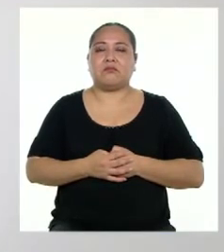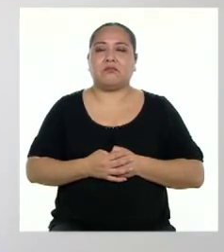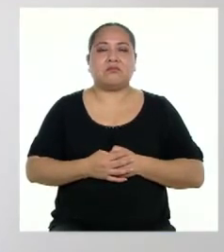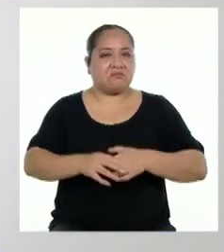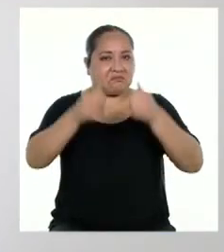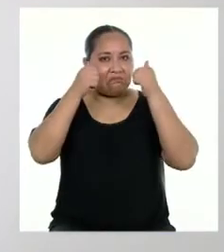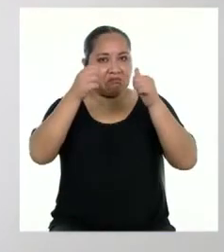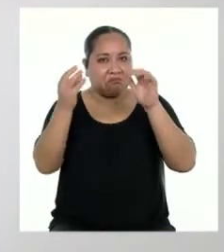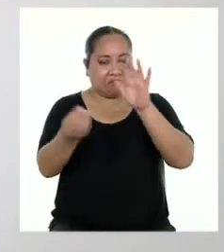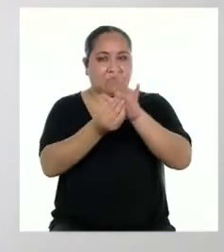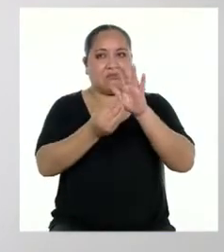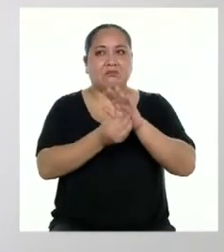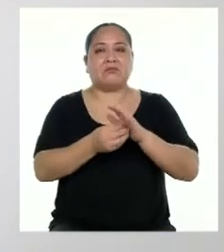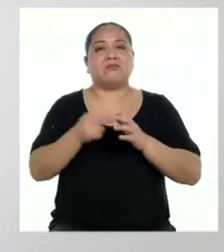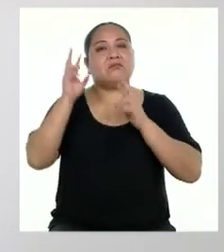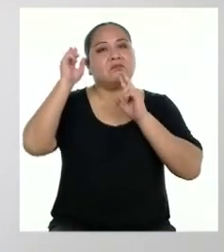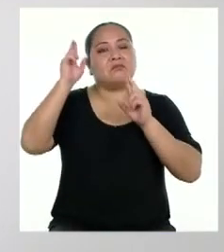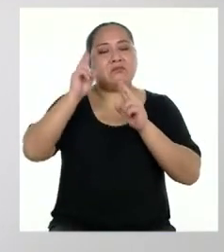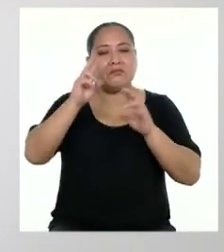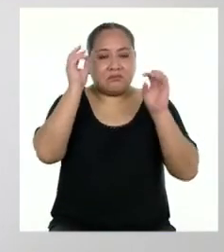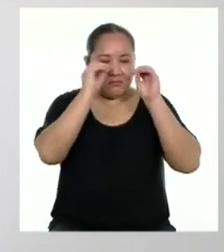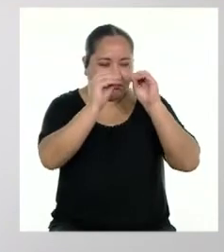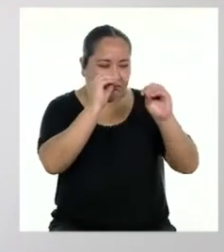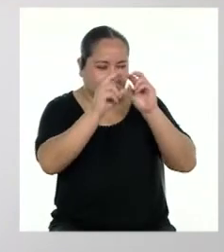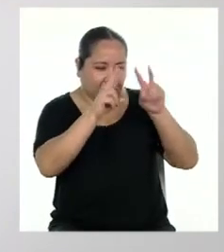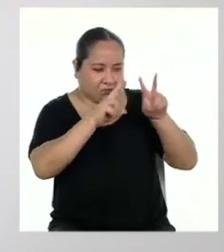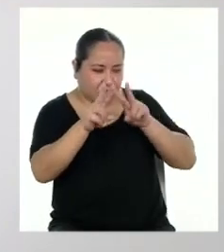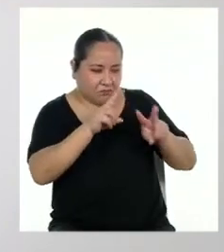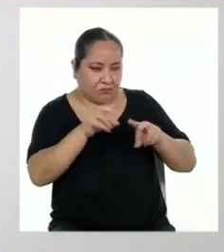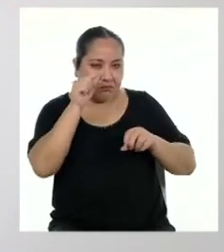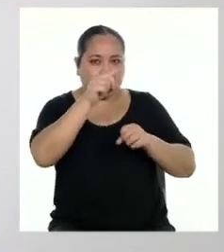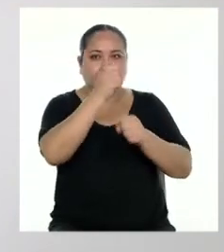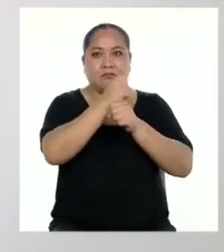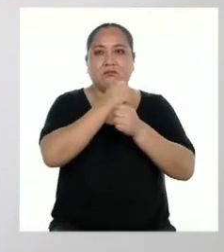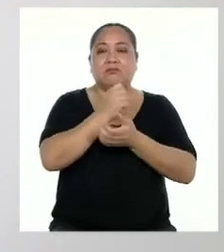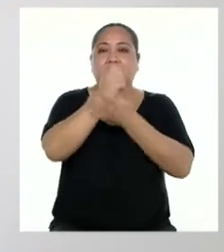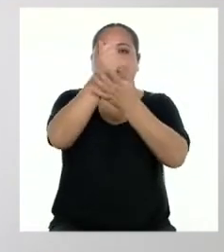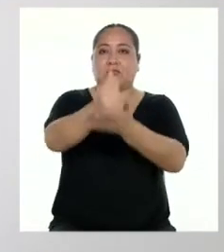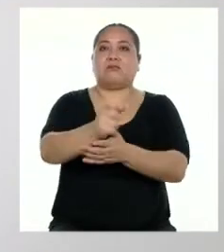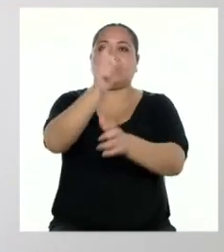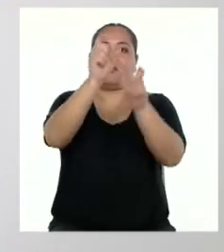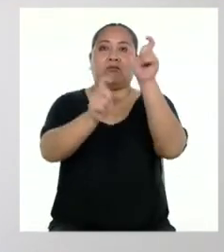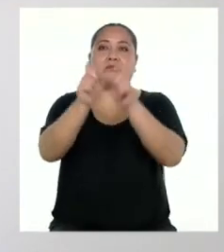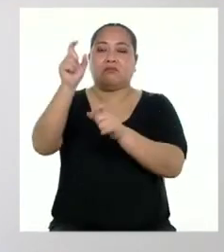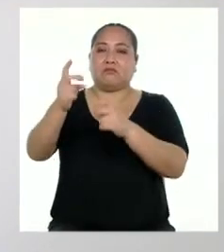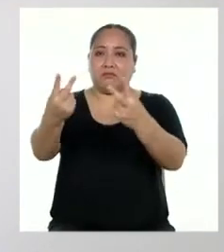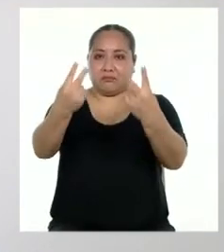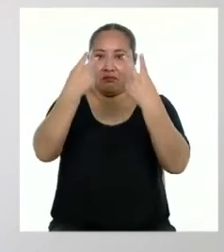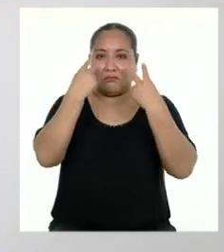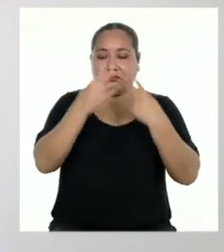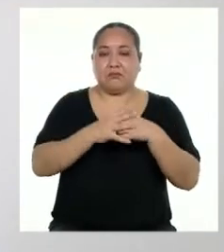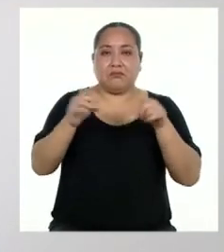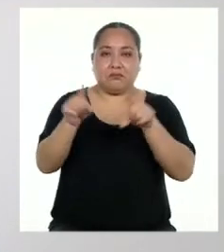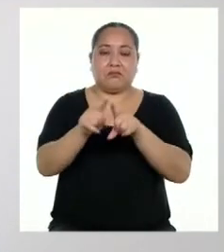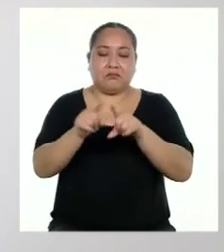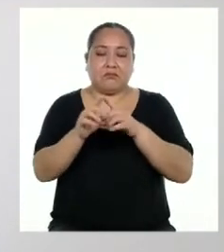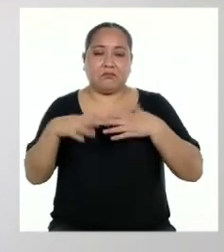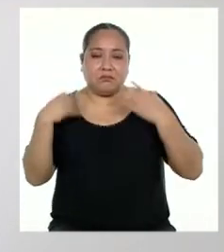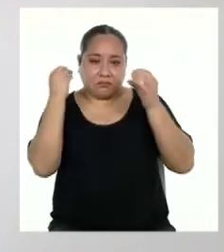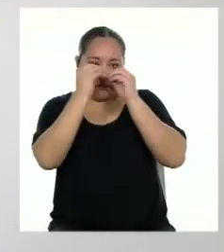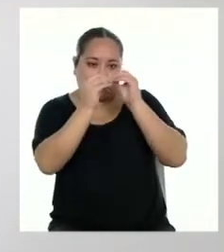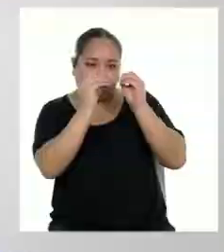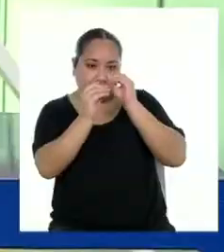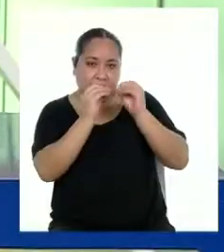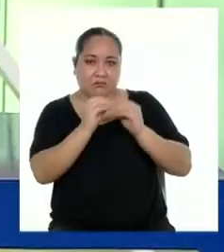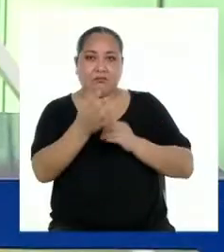Buen aporte. Espero que la revisión de este trabajo ayude a que las personas que nos ven también mejoren su